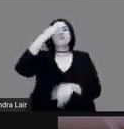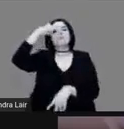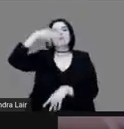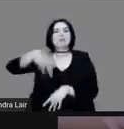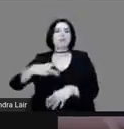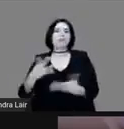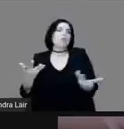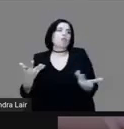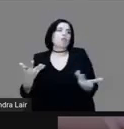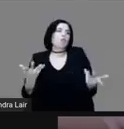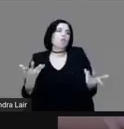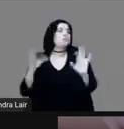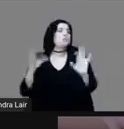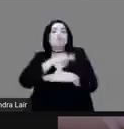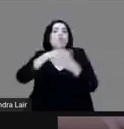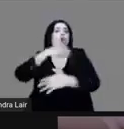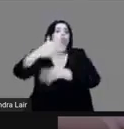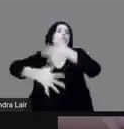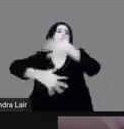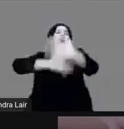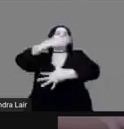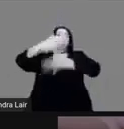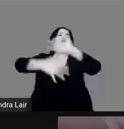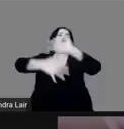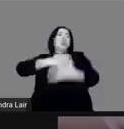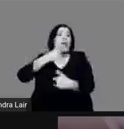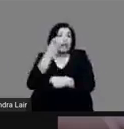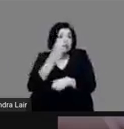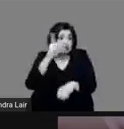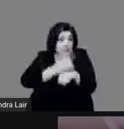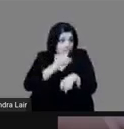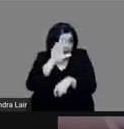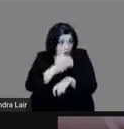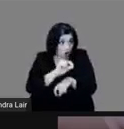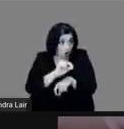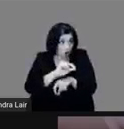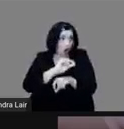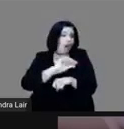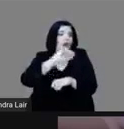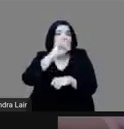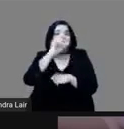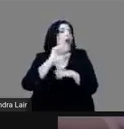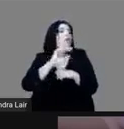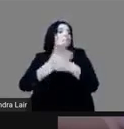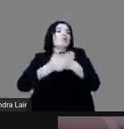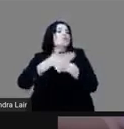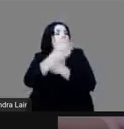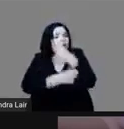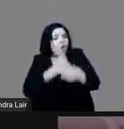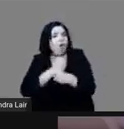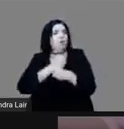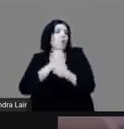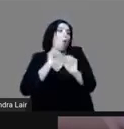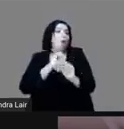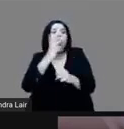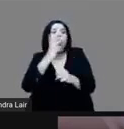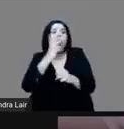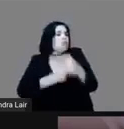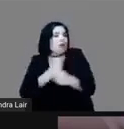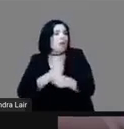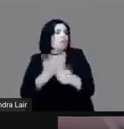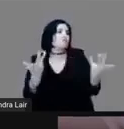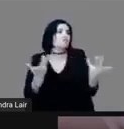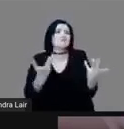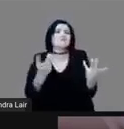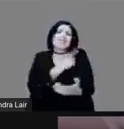al año siguiente o al siguiente o sea los hechos históricos hay que verlos en su contexto cómo